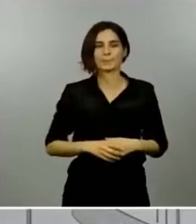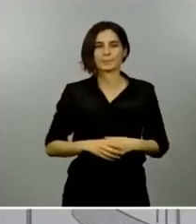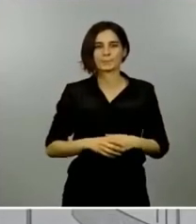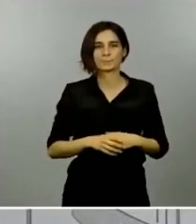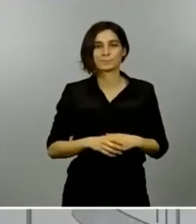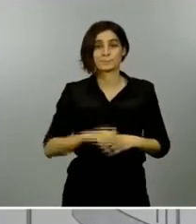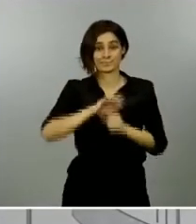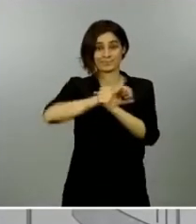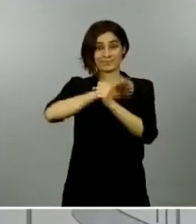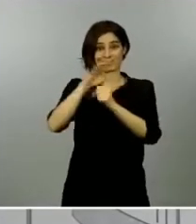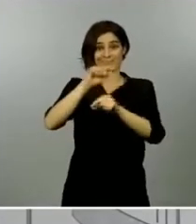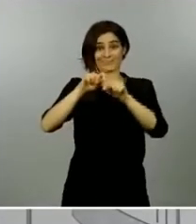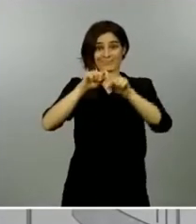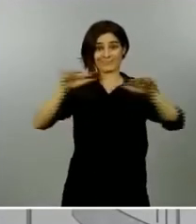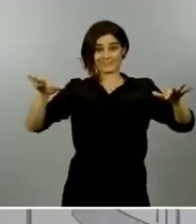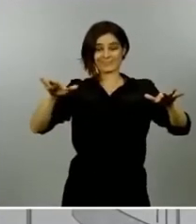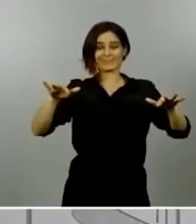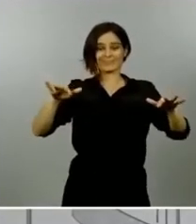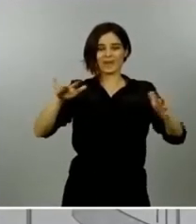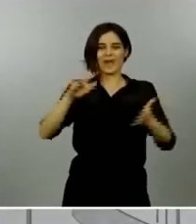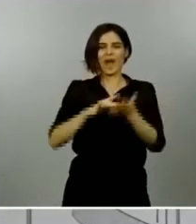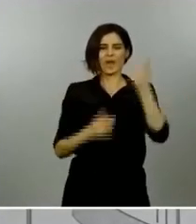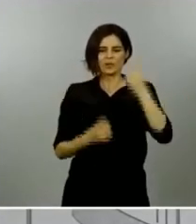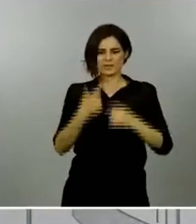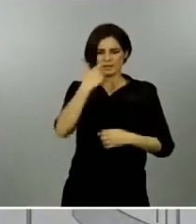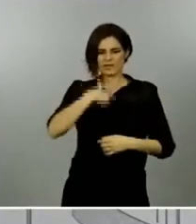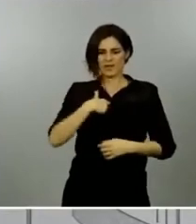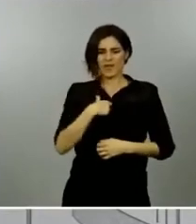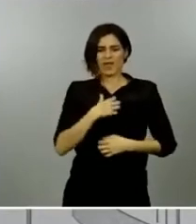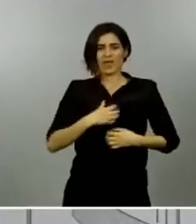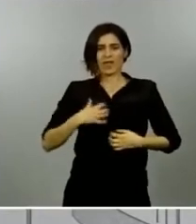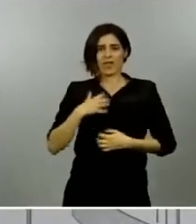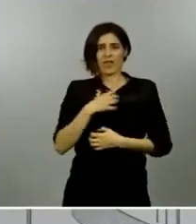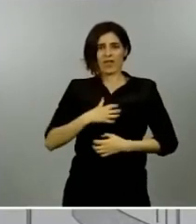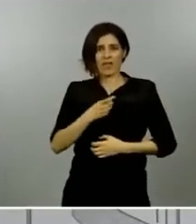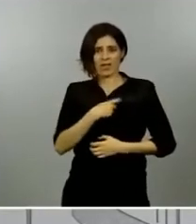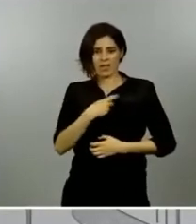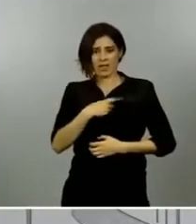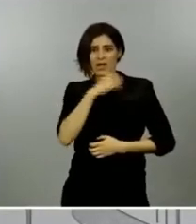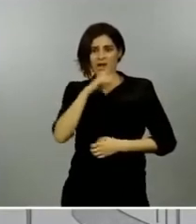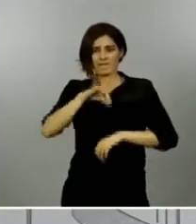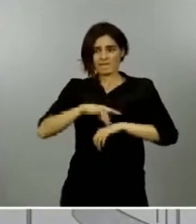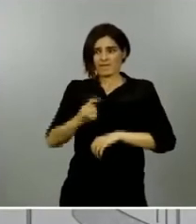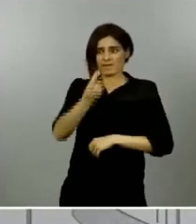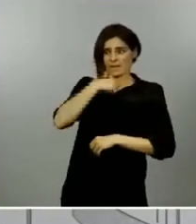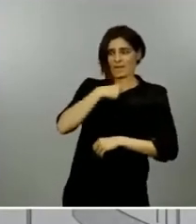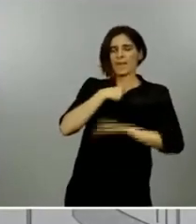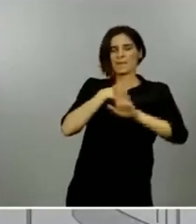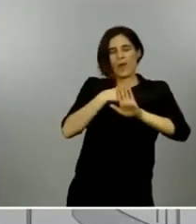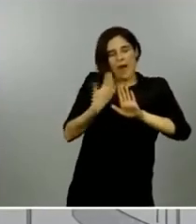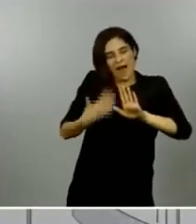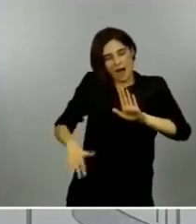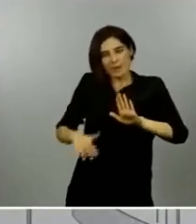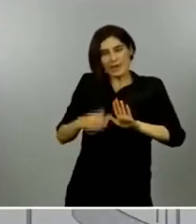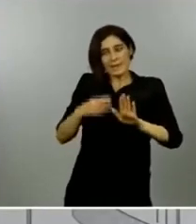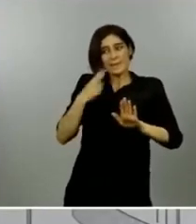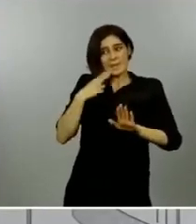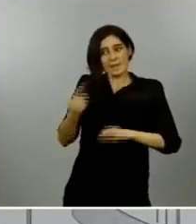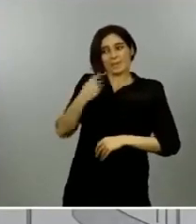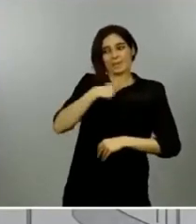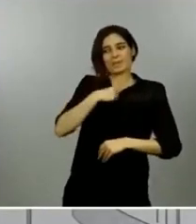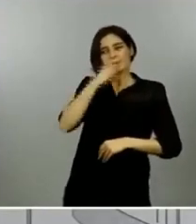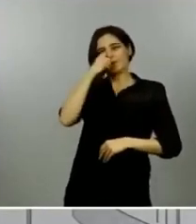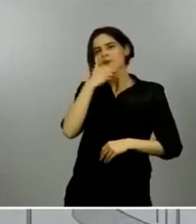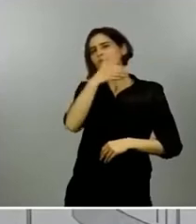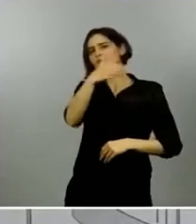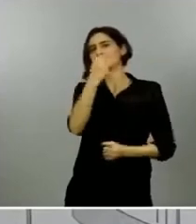sufren la angustia por la enfermedad pero se sienten relativamente tranquilas respecto a su futuro económico porque tienen una renta segura porque tienen